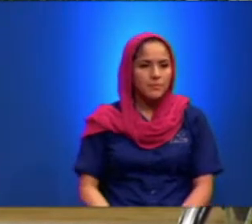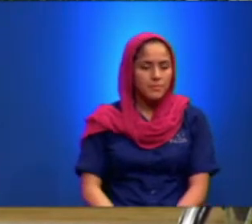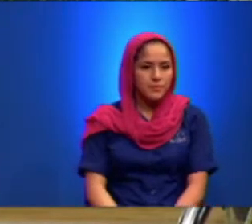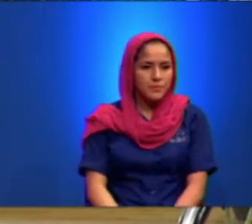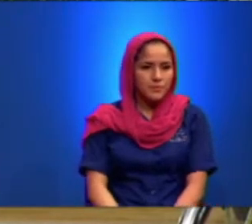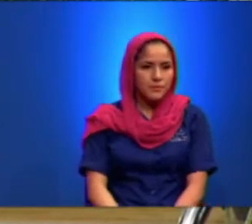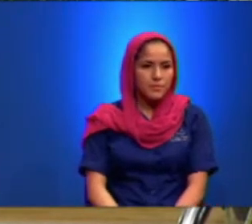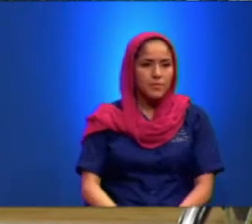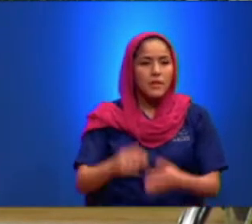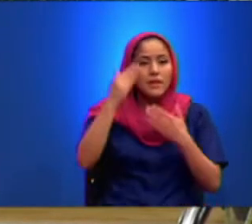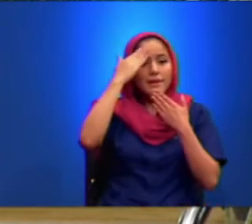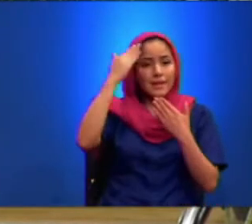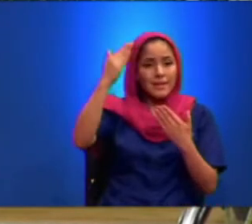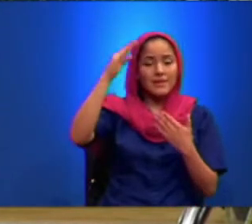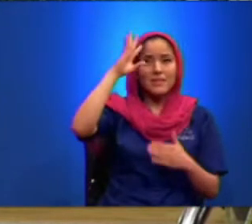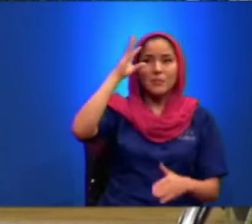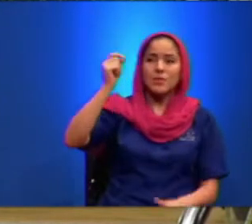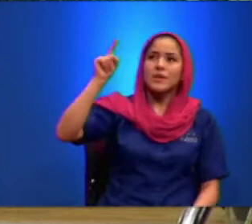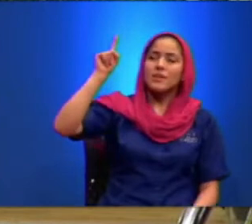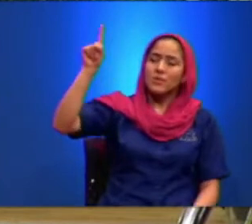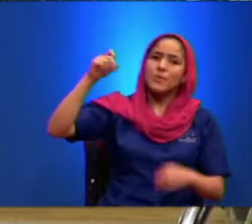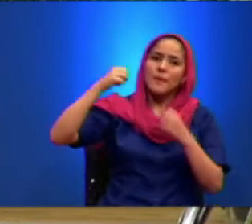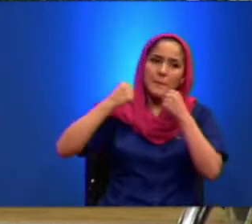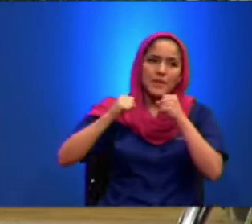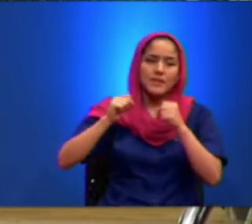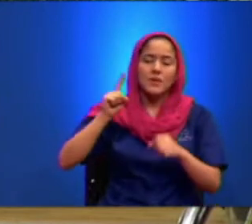Gracias Porque Hiciste Un Pacto